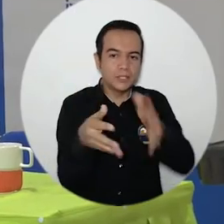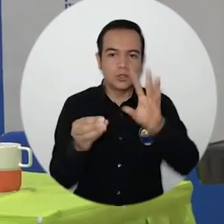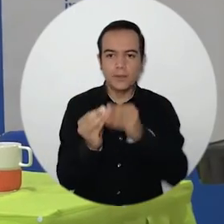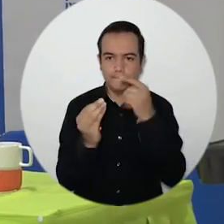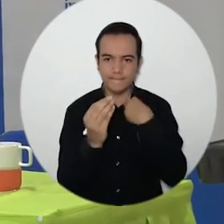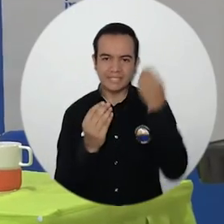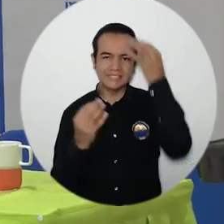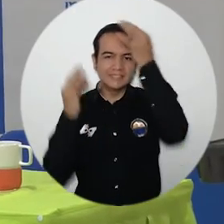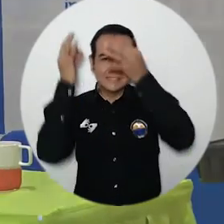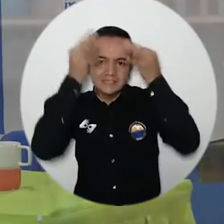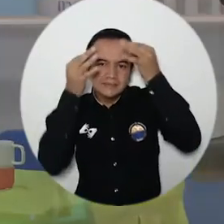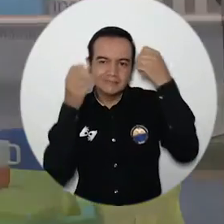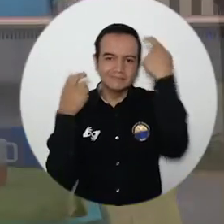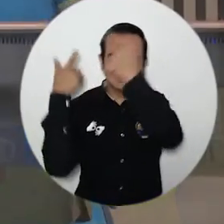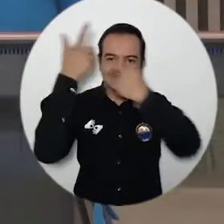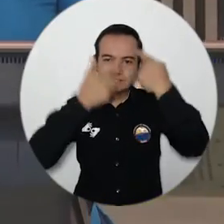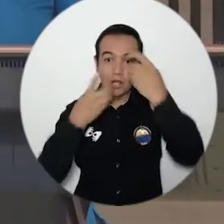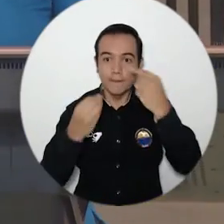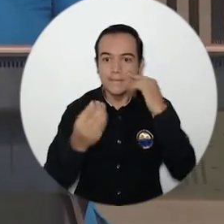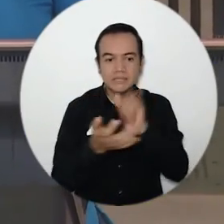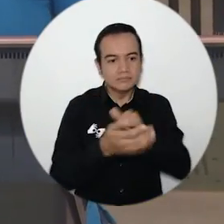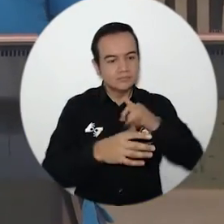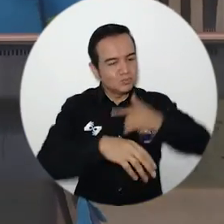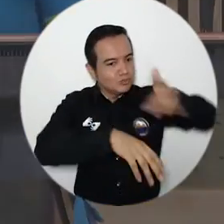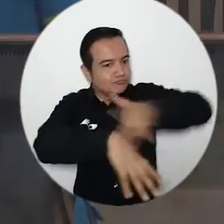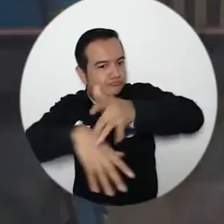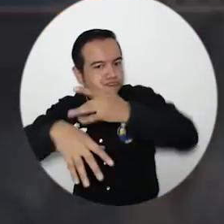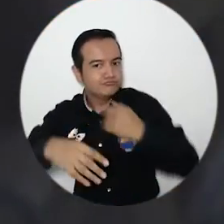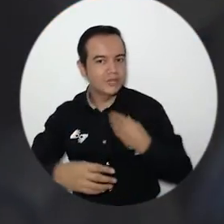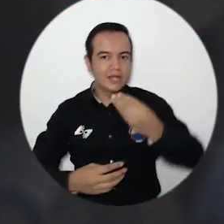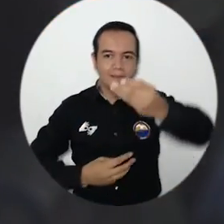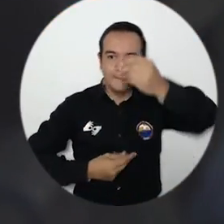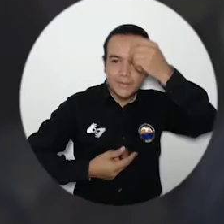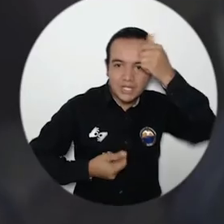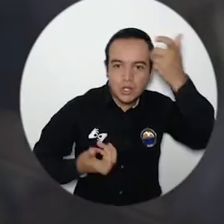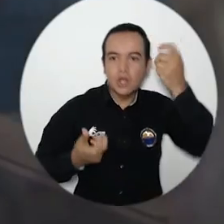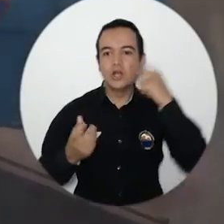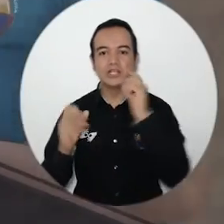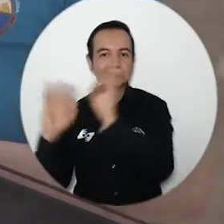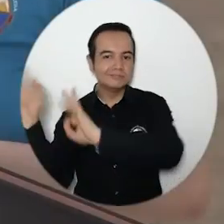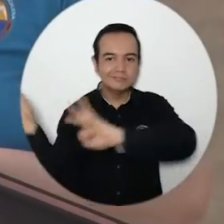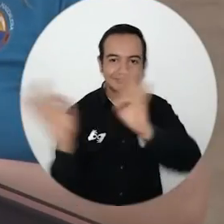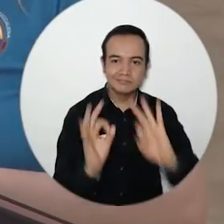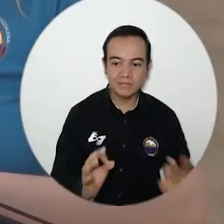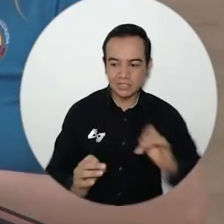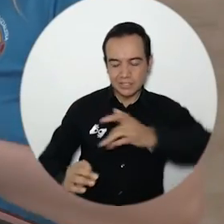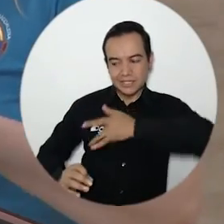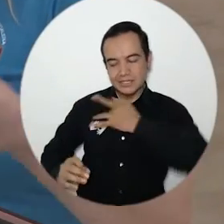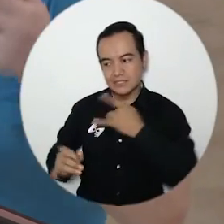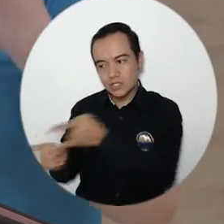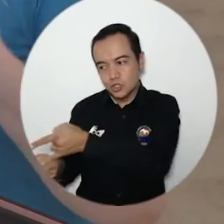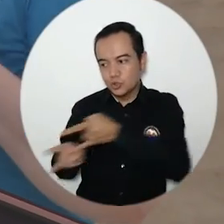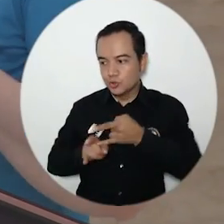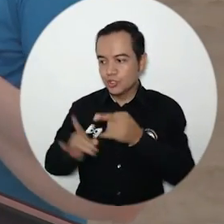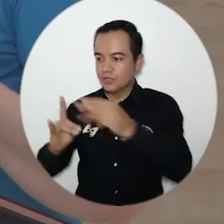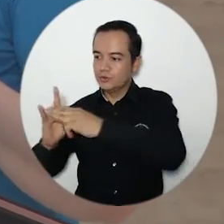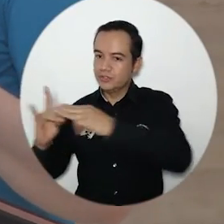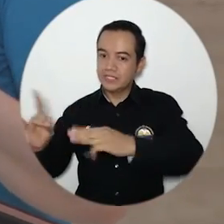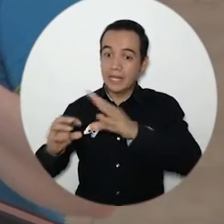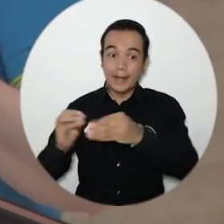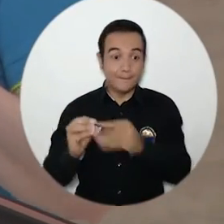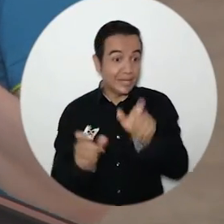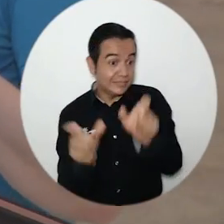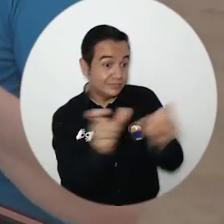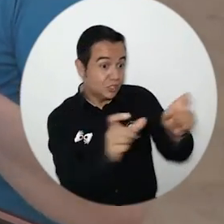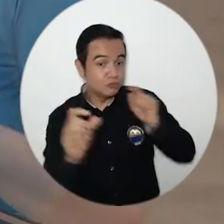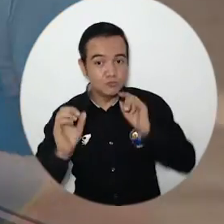reflexión institucional dirigidas a fortalecer los valores, la unión organizacional, el sentido de pertenencia y el bienestar de cada uno de